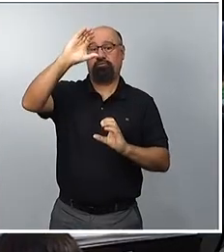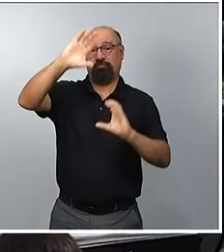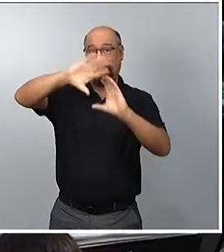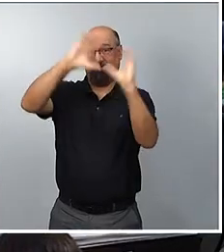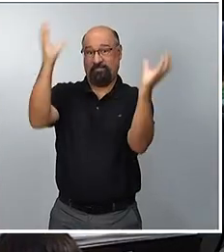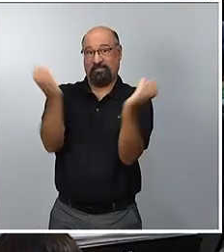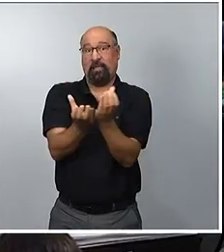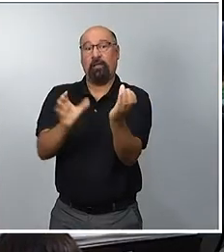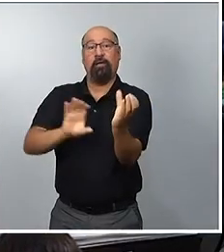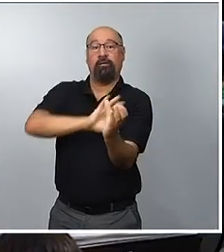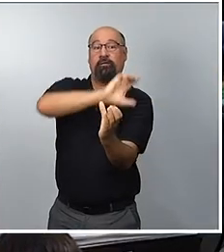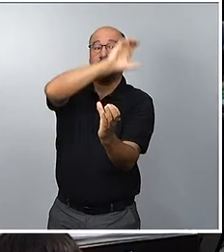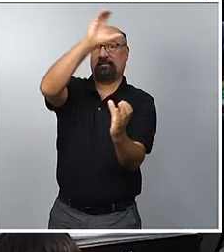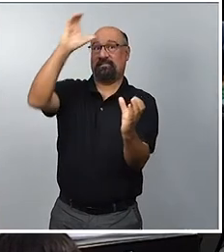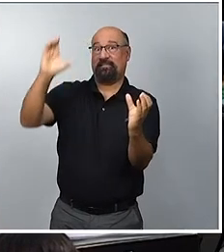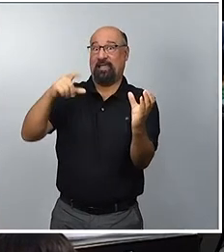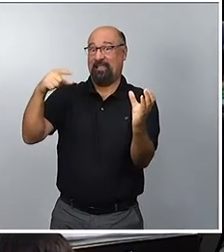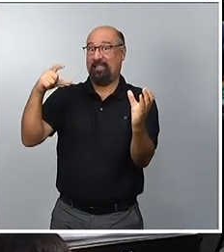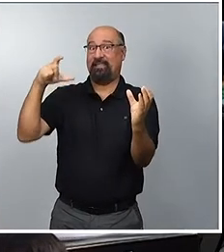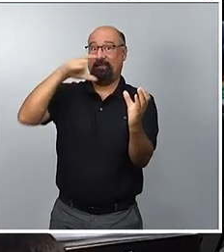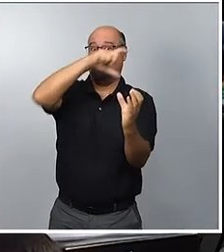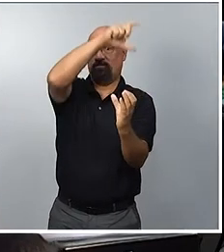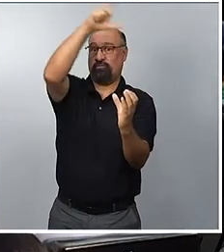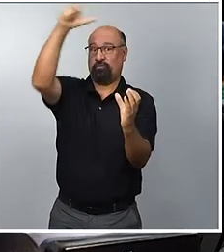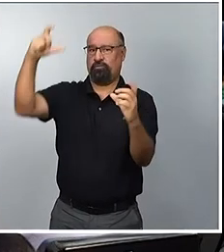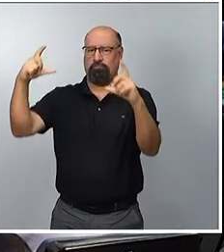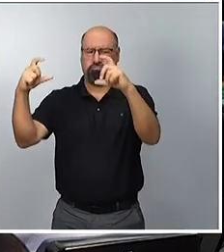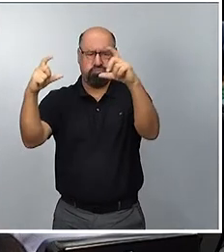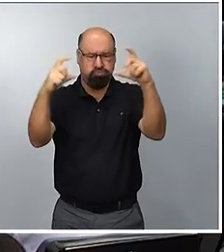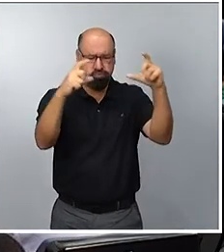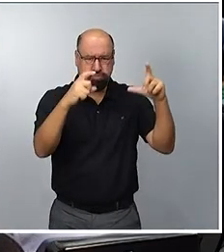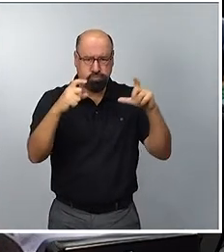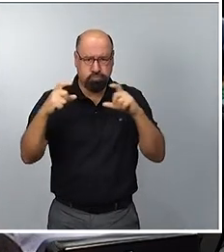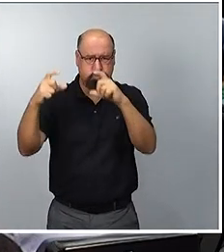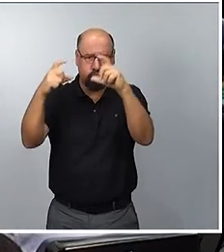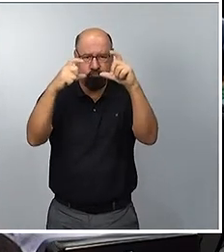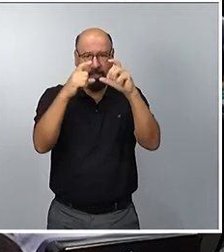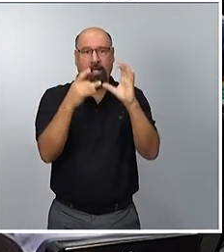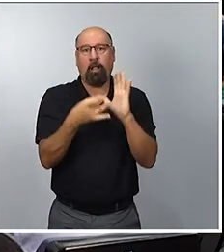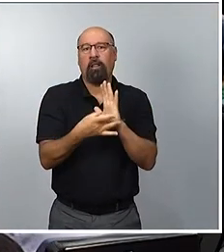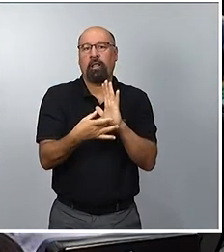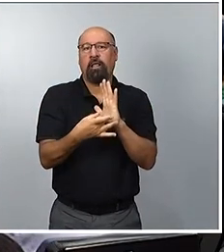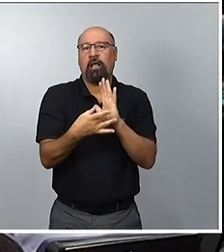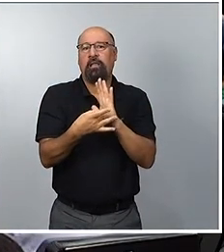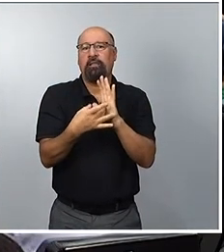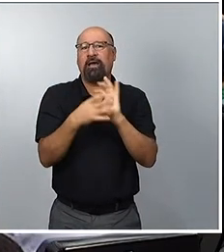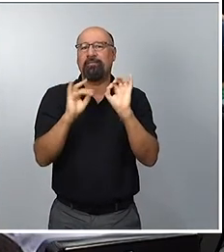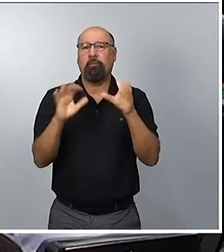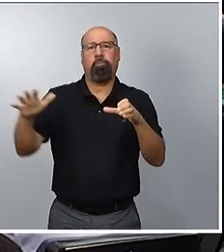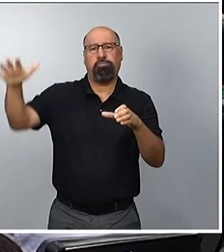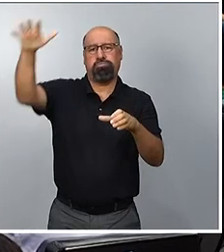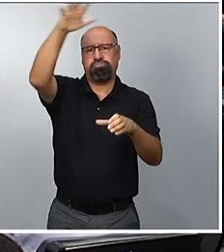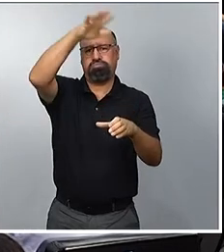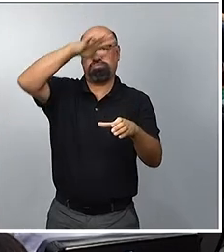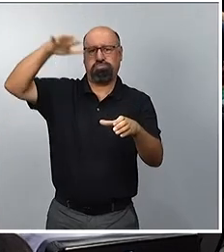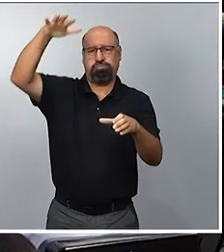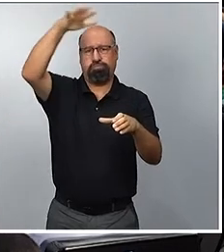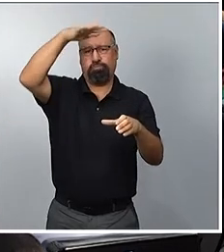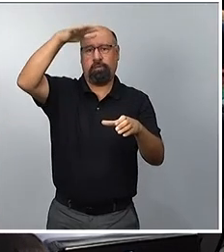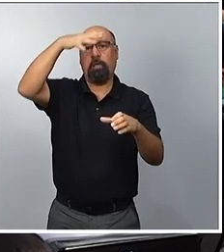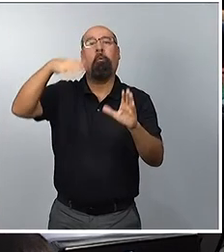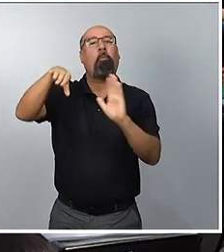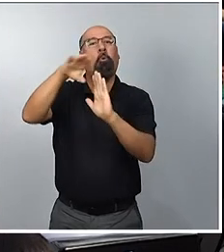incluso de tomar esas imágenes en altas resoluciones en condiciones